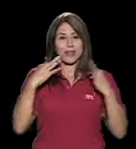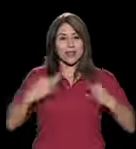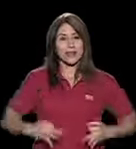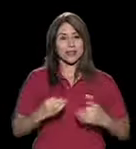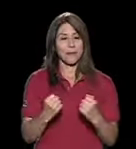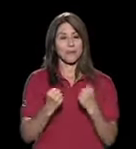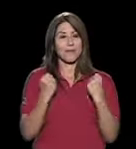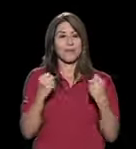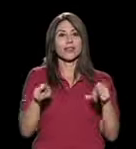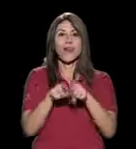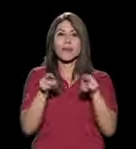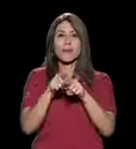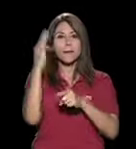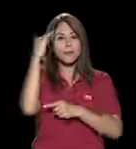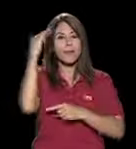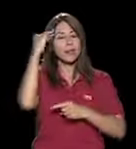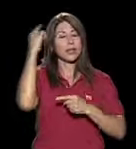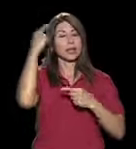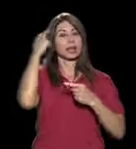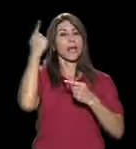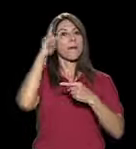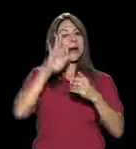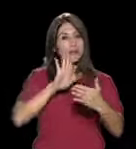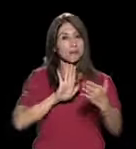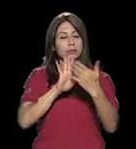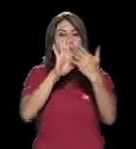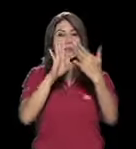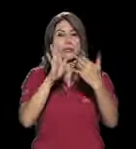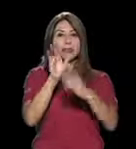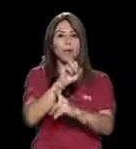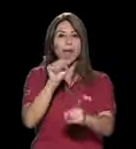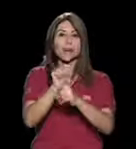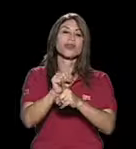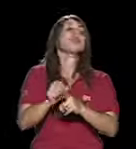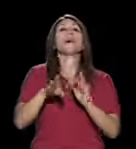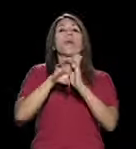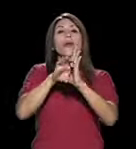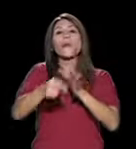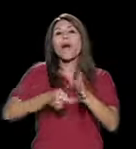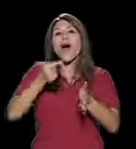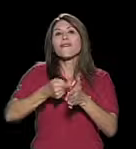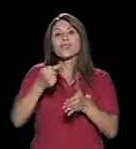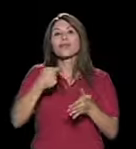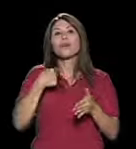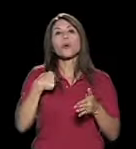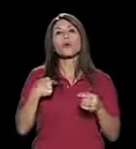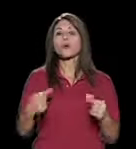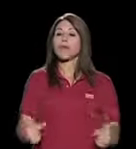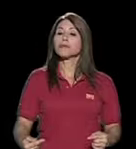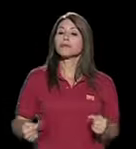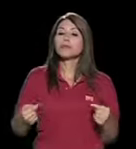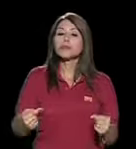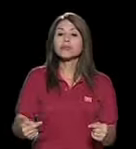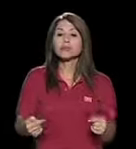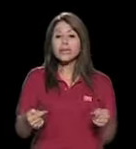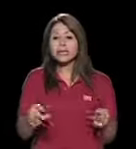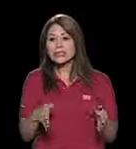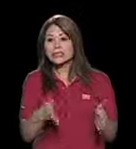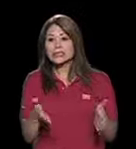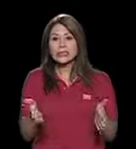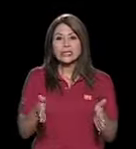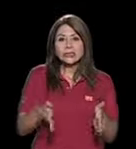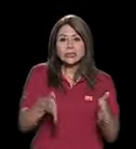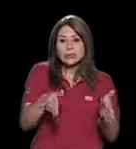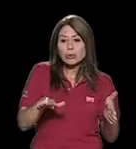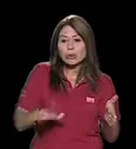físicamente, sino mentalmente, a todas las adversidades que uno topa afuera, por ejemplo, a veces uno va a una calle y no tiene una acera normal donde uno pueda